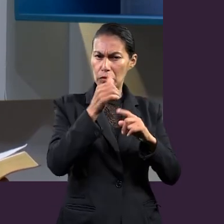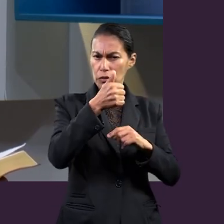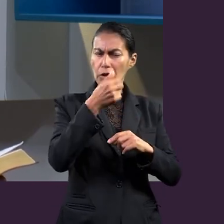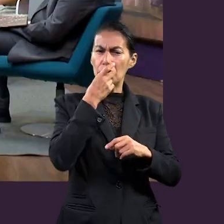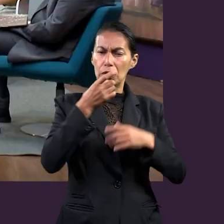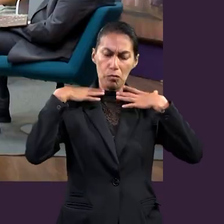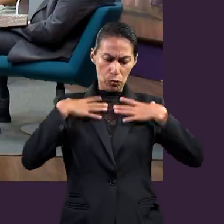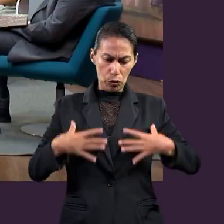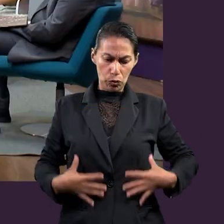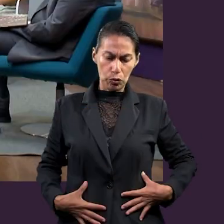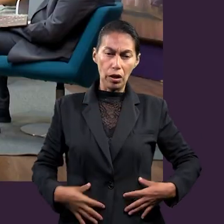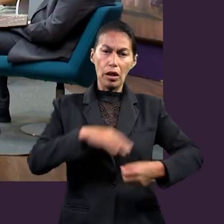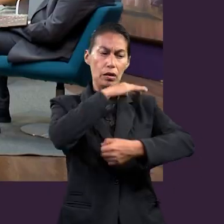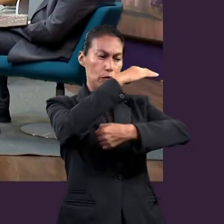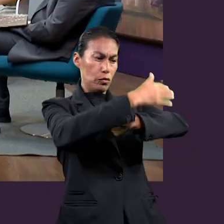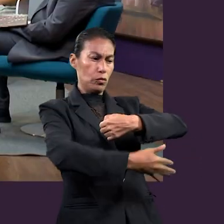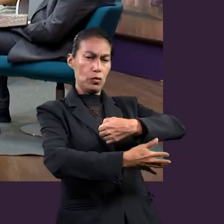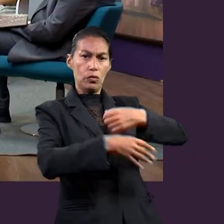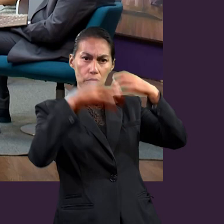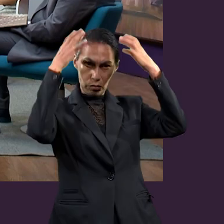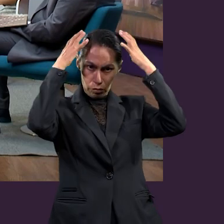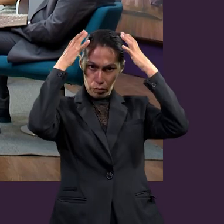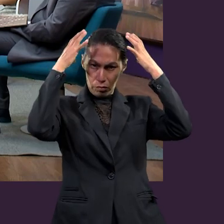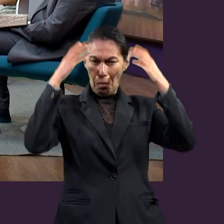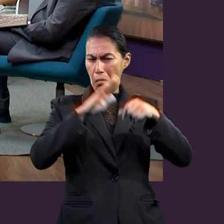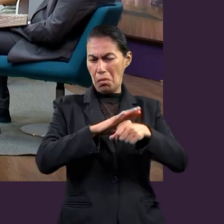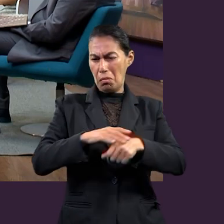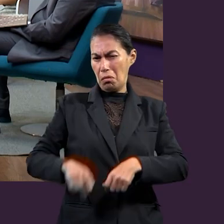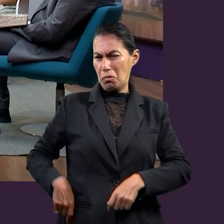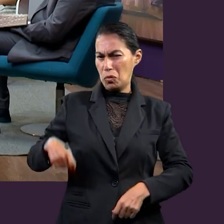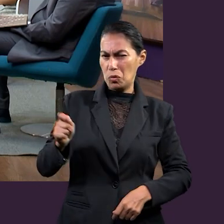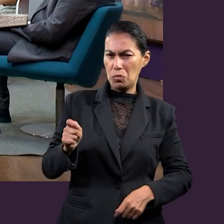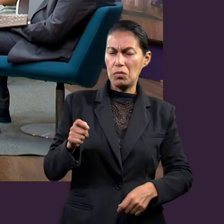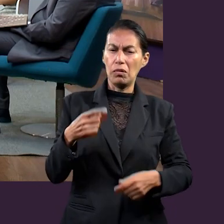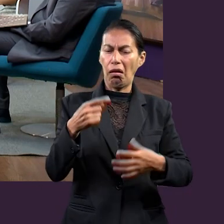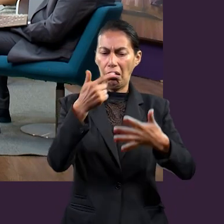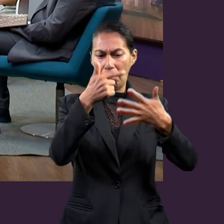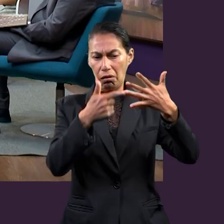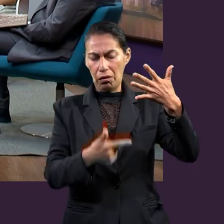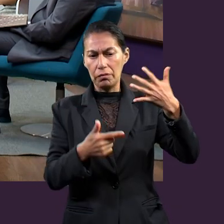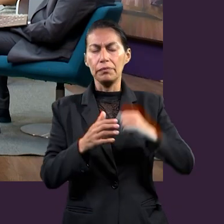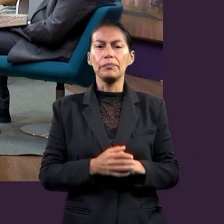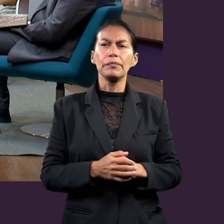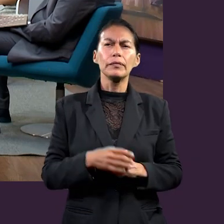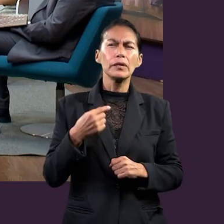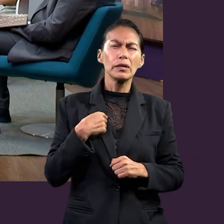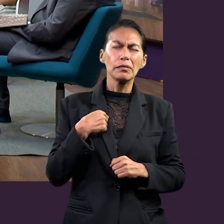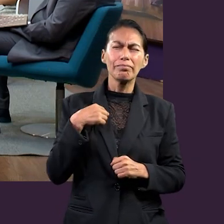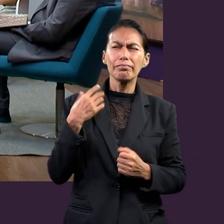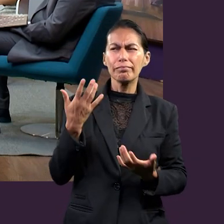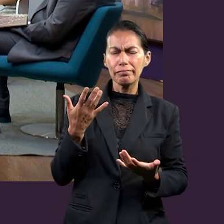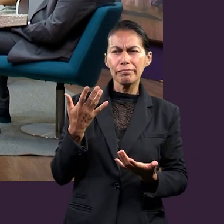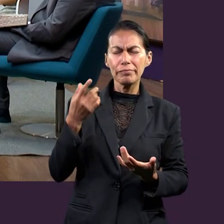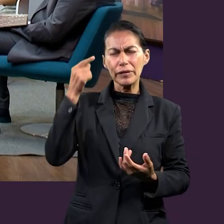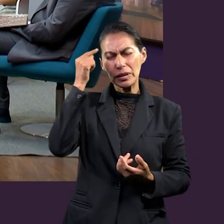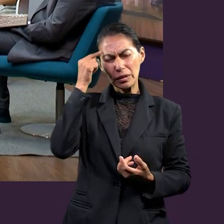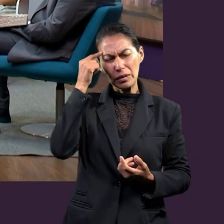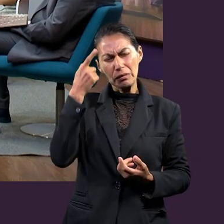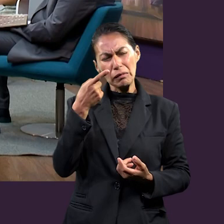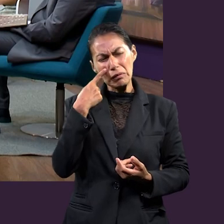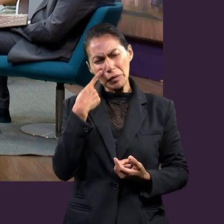capítulo 6. La coraza, el escudo, etcétera, etcétera. Me llamó la atención